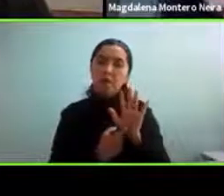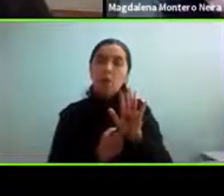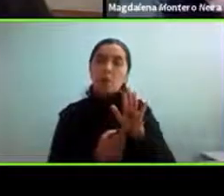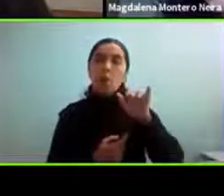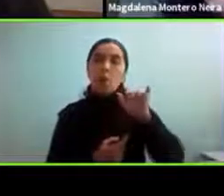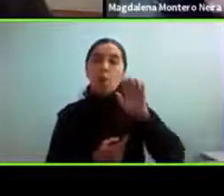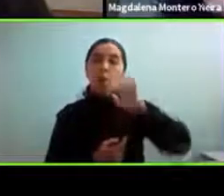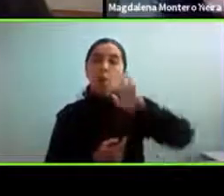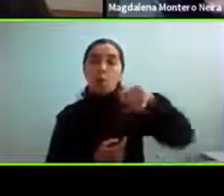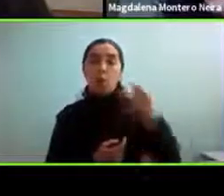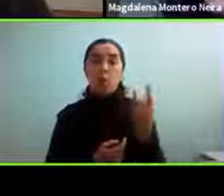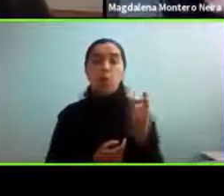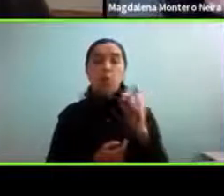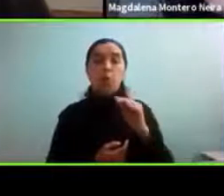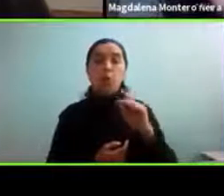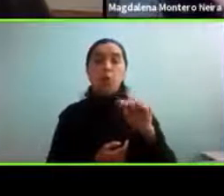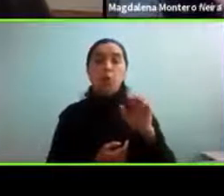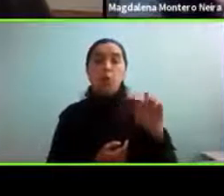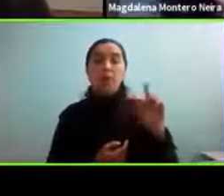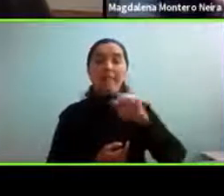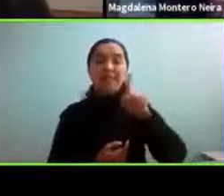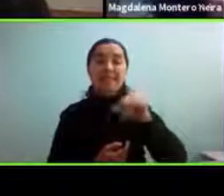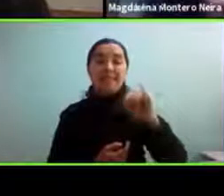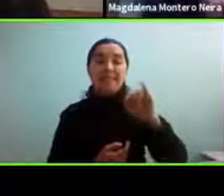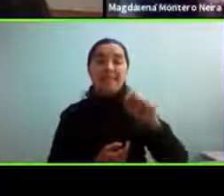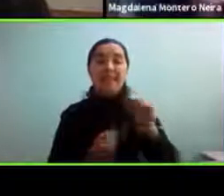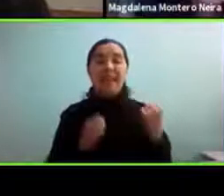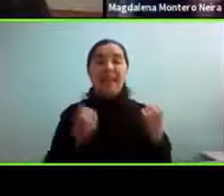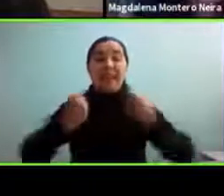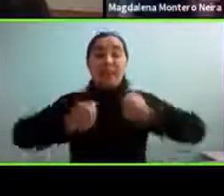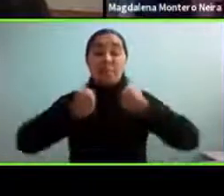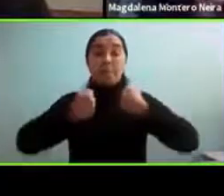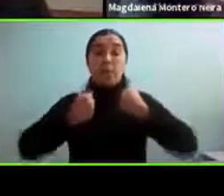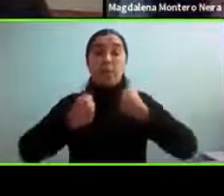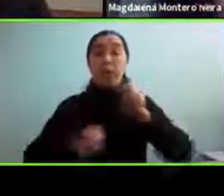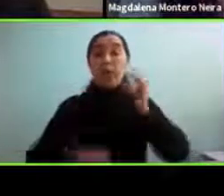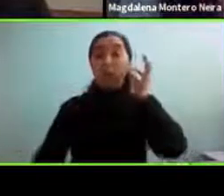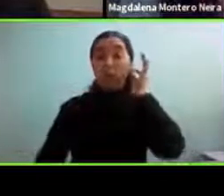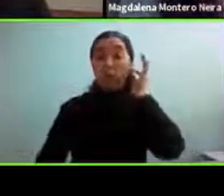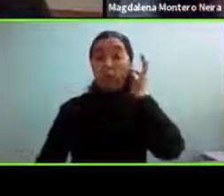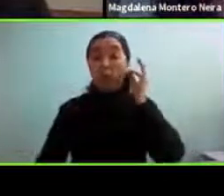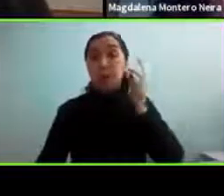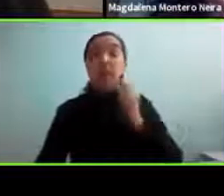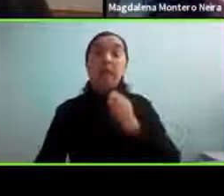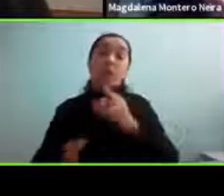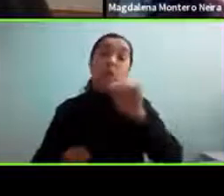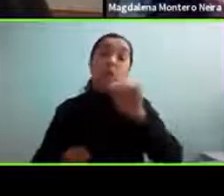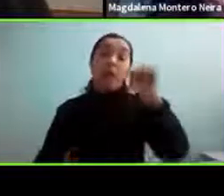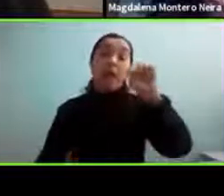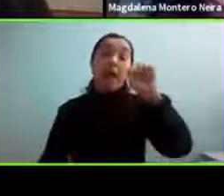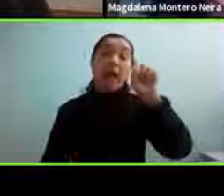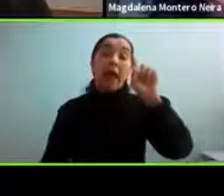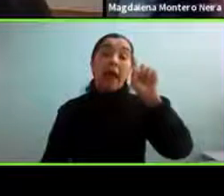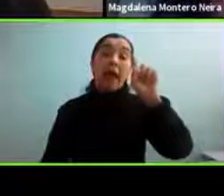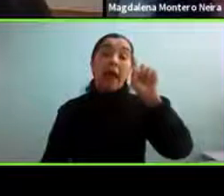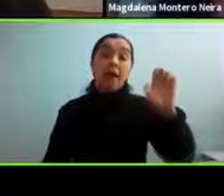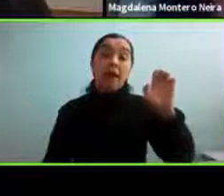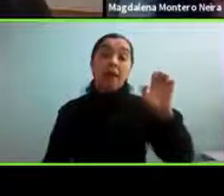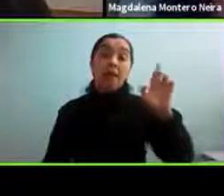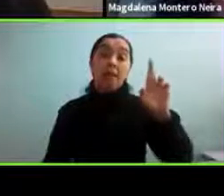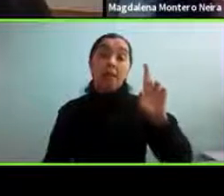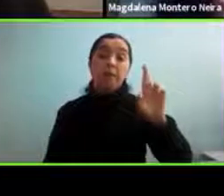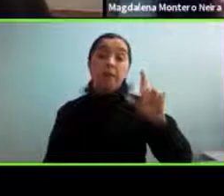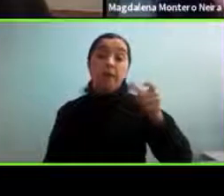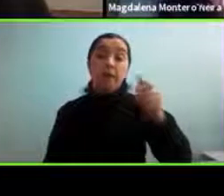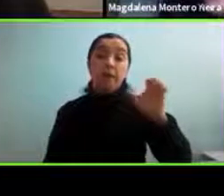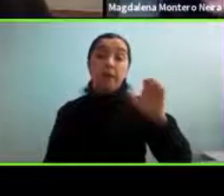mujer autista se llama Empoderando a las mujeres con síndrome de Asperger es un libro previo al DCM5 y lo pueden encontrar si